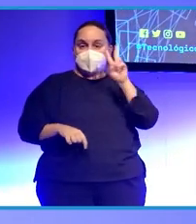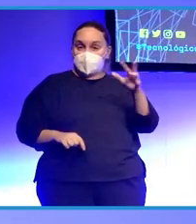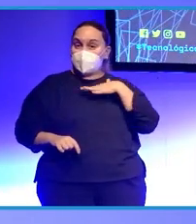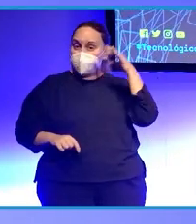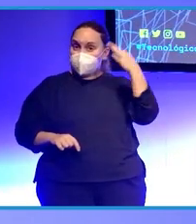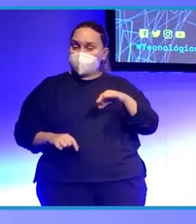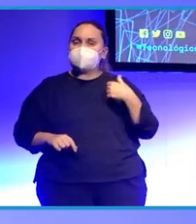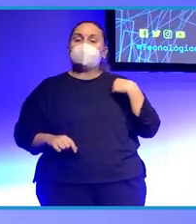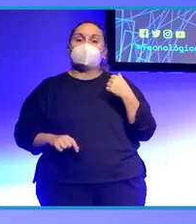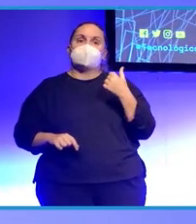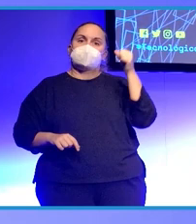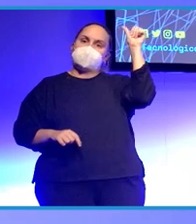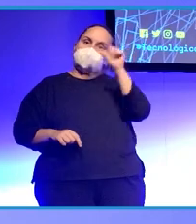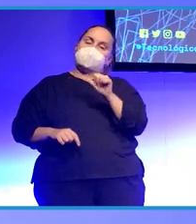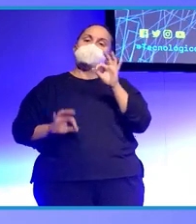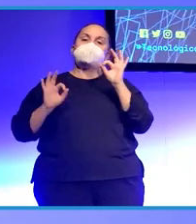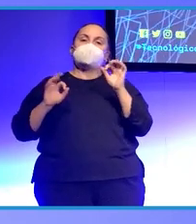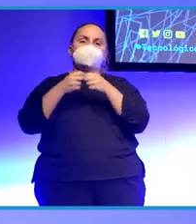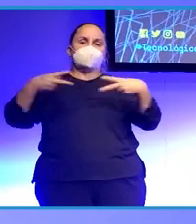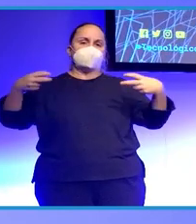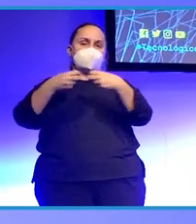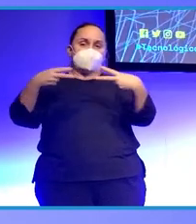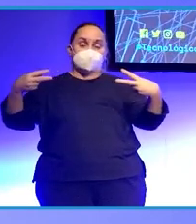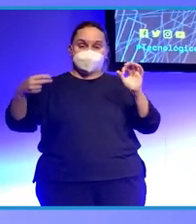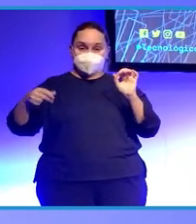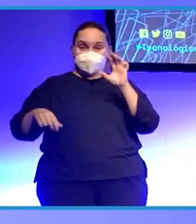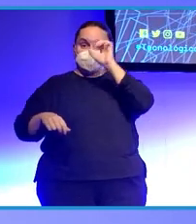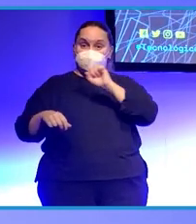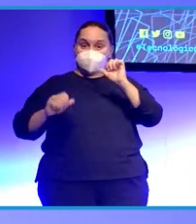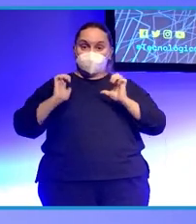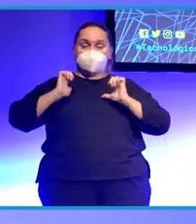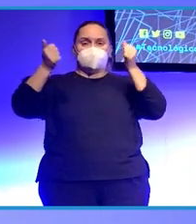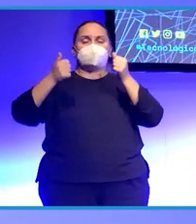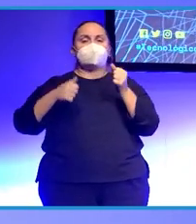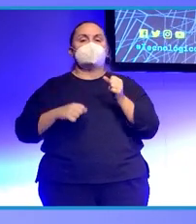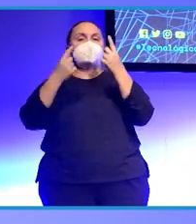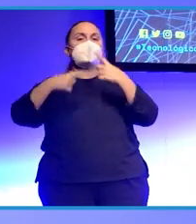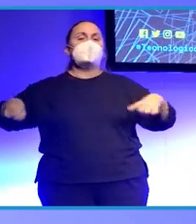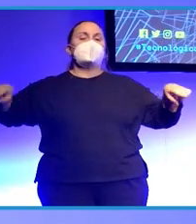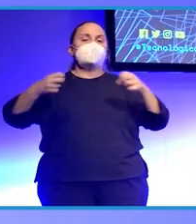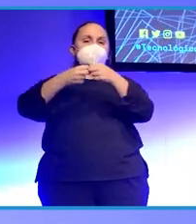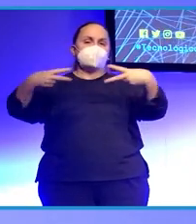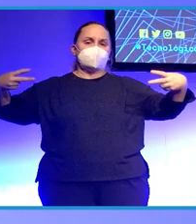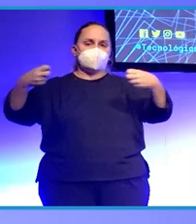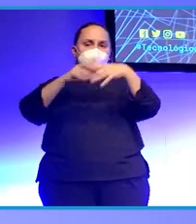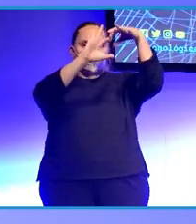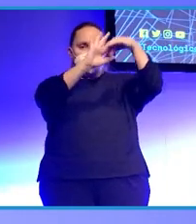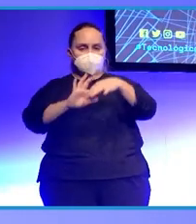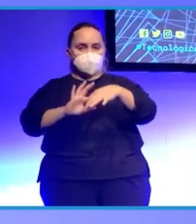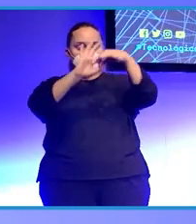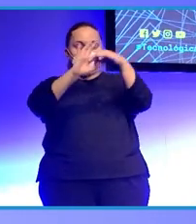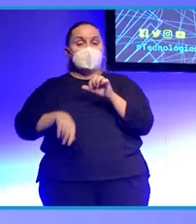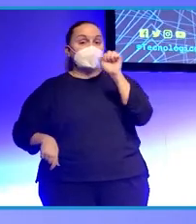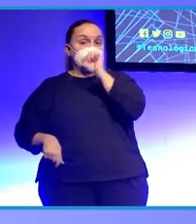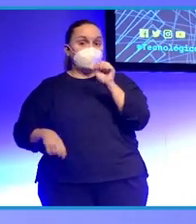yo la vi subtitulada y según suena la canción con la que arranca la película te subtitulan la canción, ¿no? Y